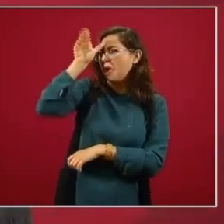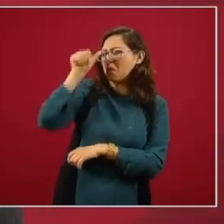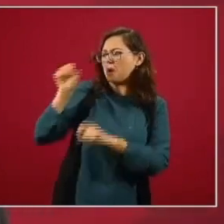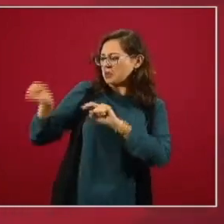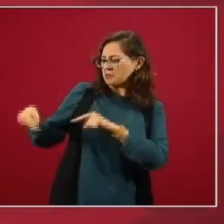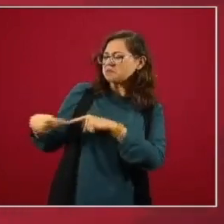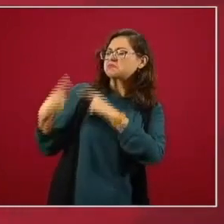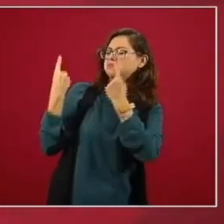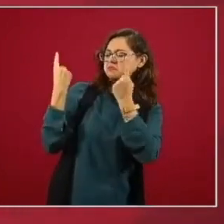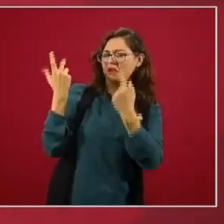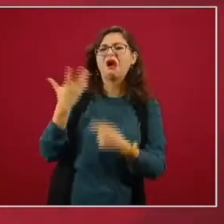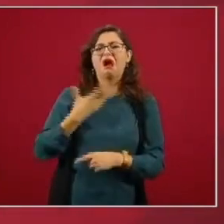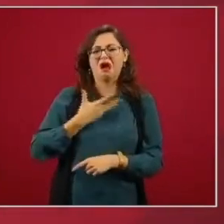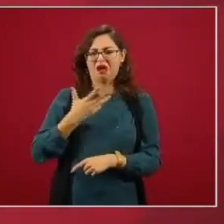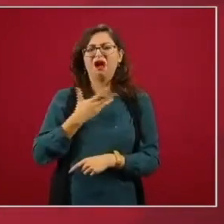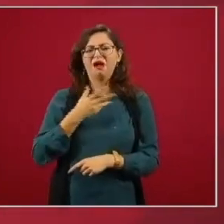medios